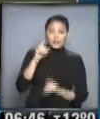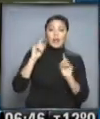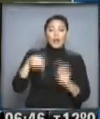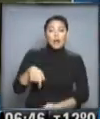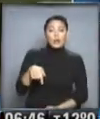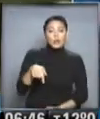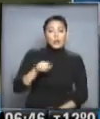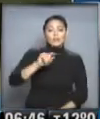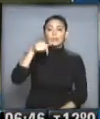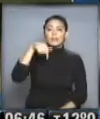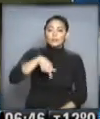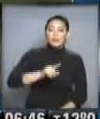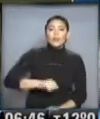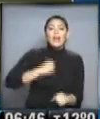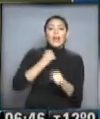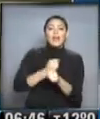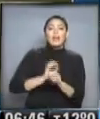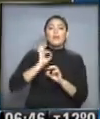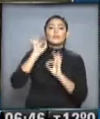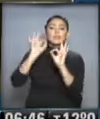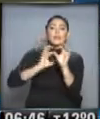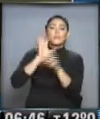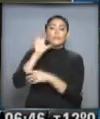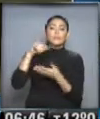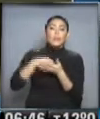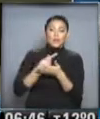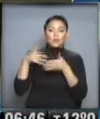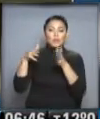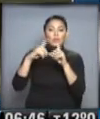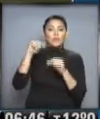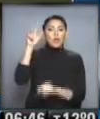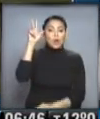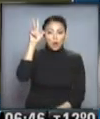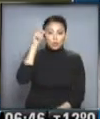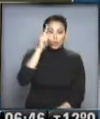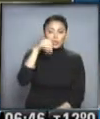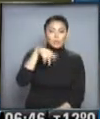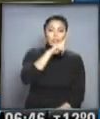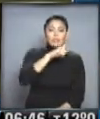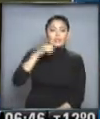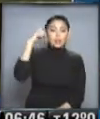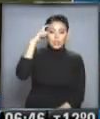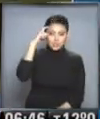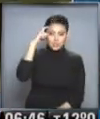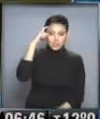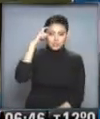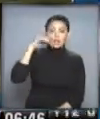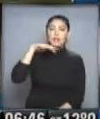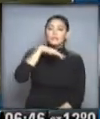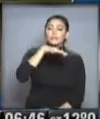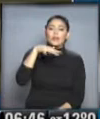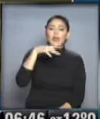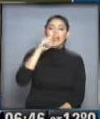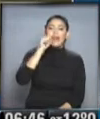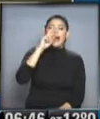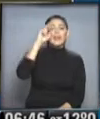a ir ahora del sur a la provincia de Buenos Aires, sobre la ruta 8, en el kilómetro 110, zona de San